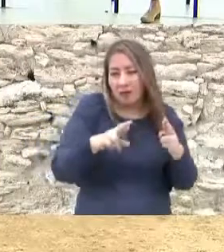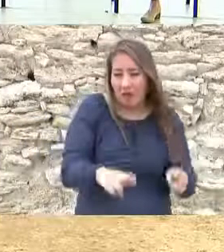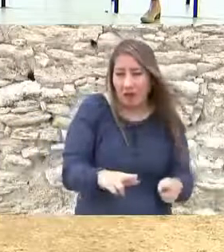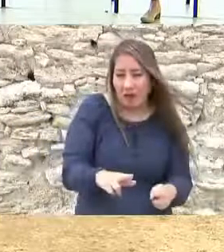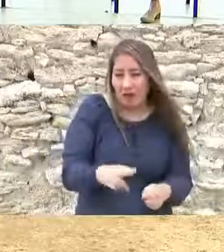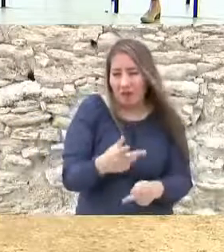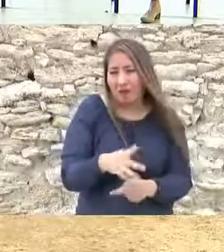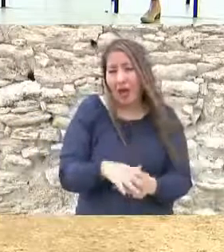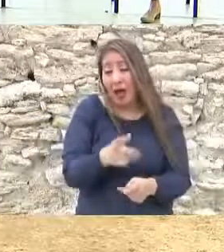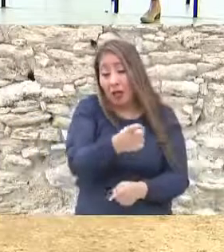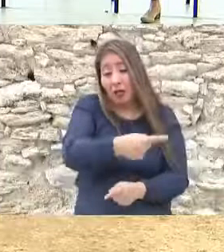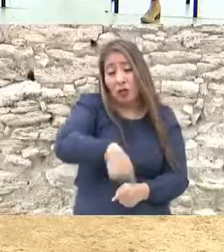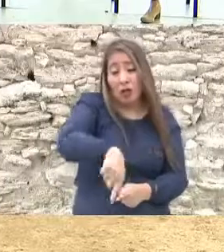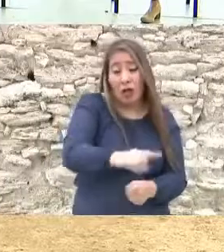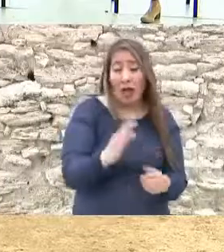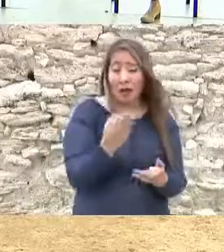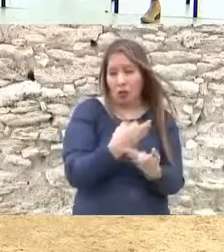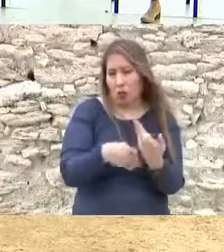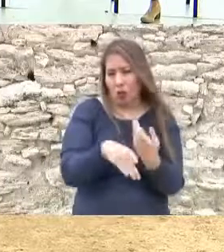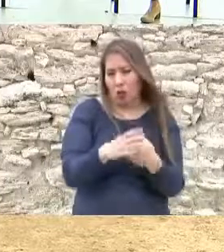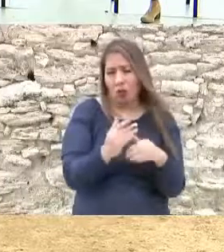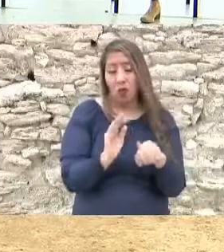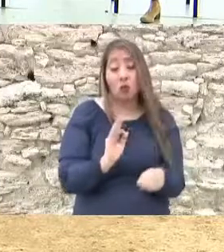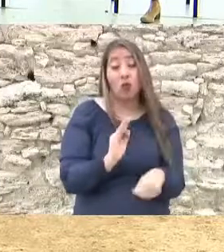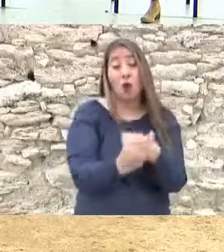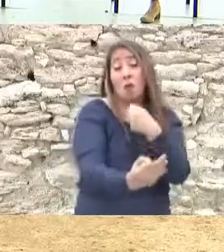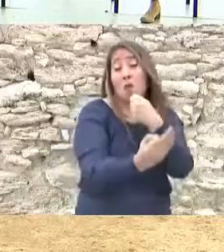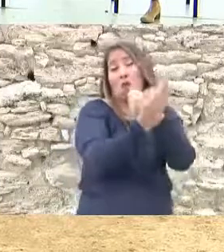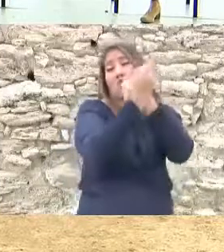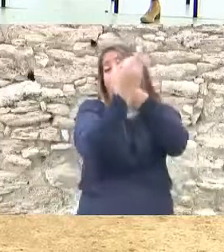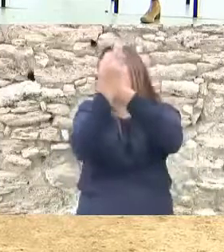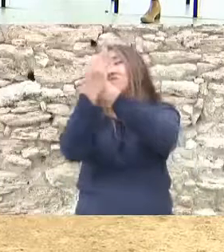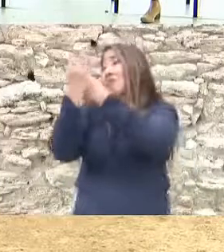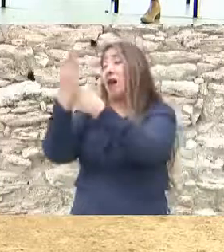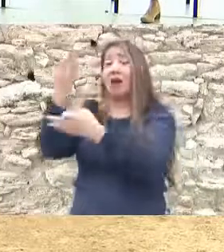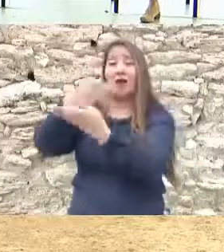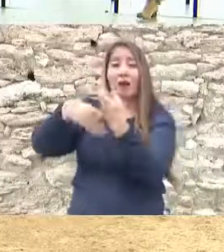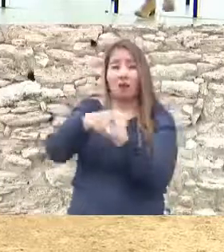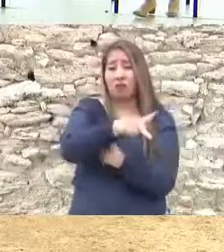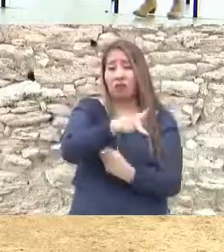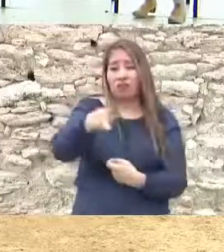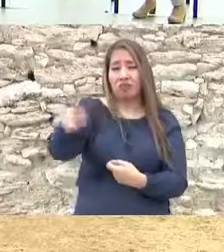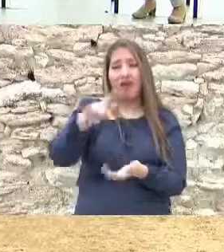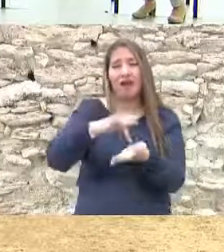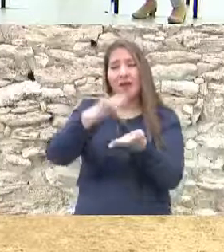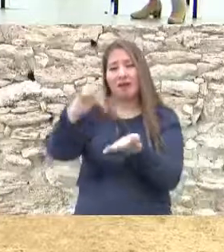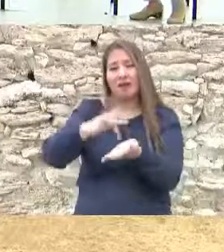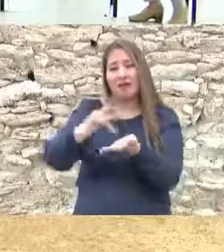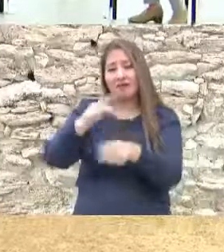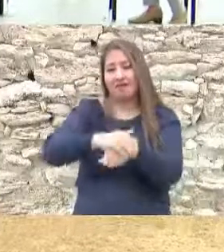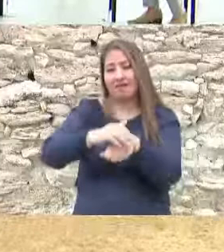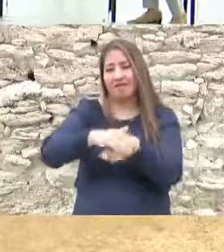pueblo y nos cuiden y nos protejan a todos muchas gracias amigas y amigos